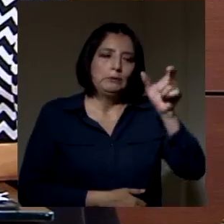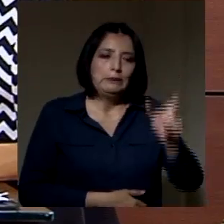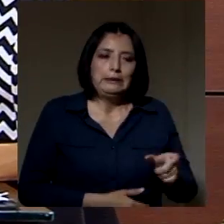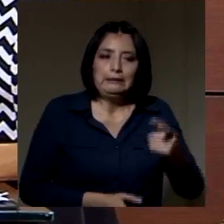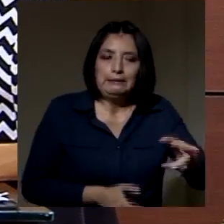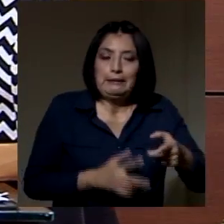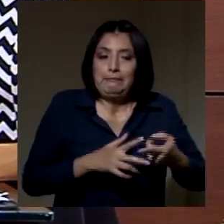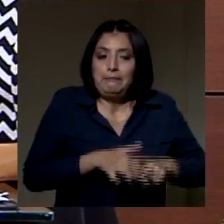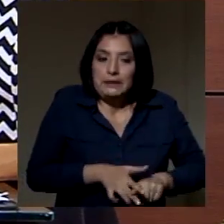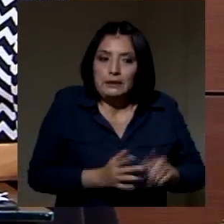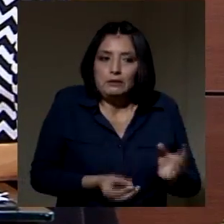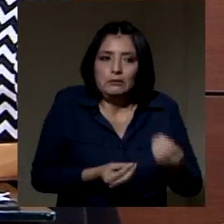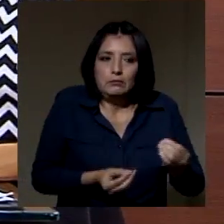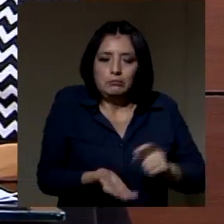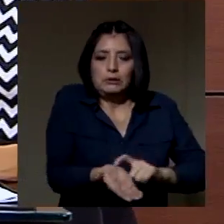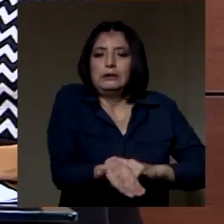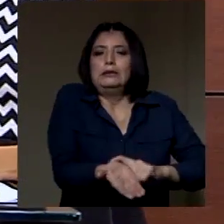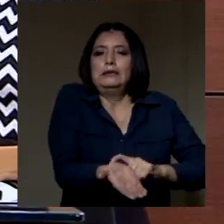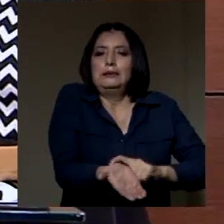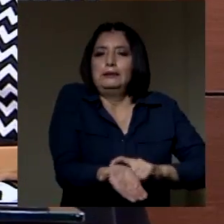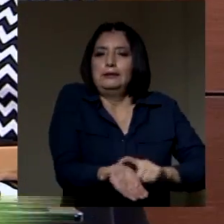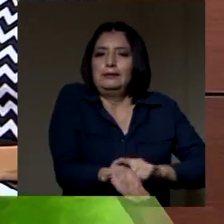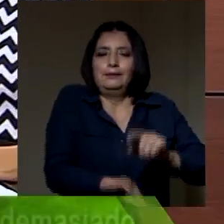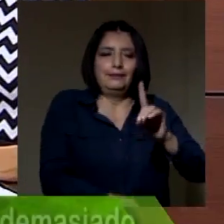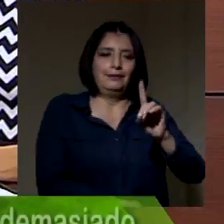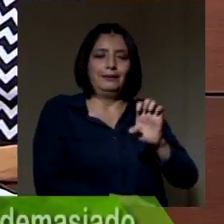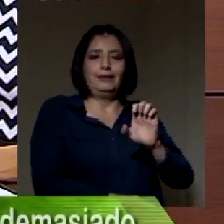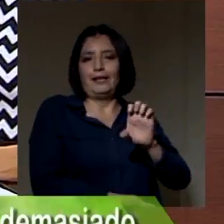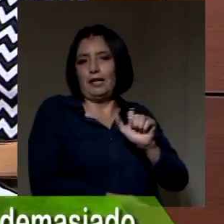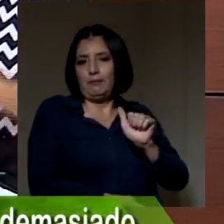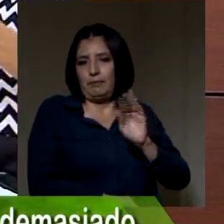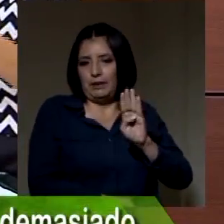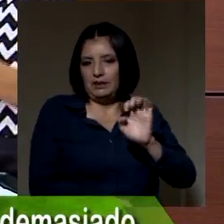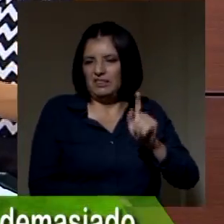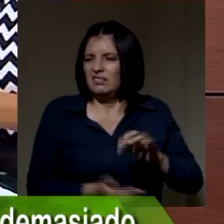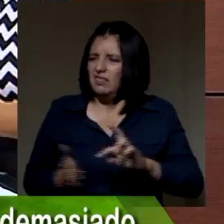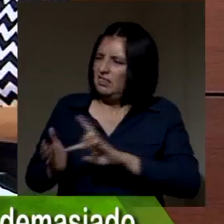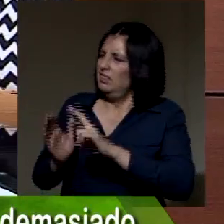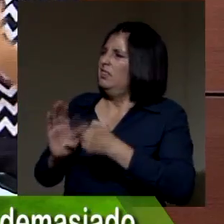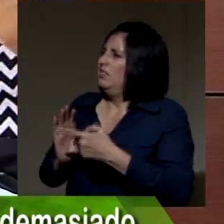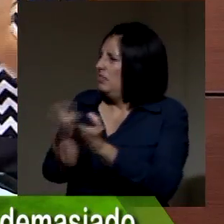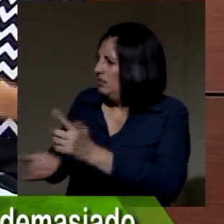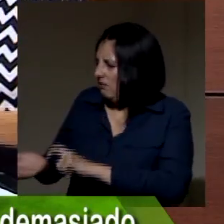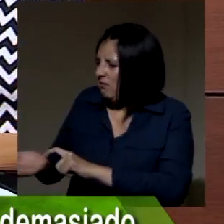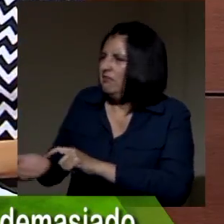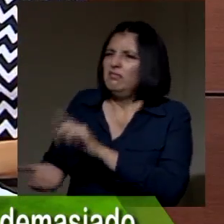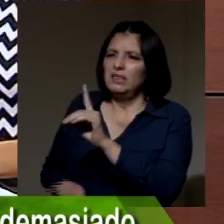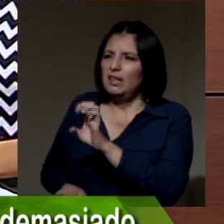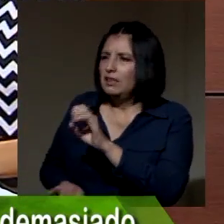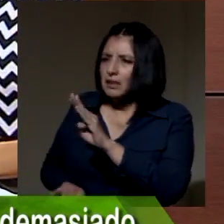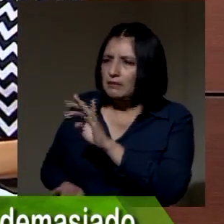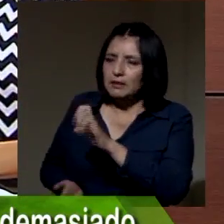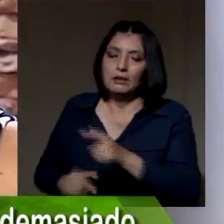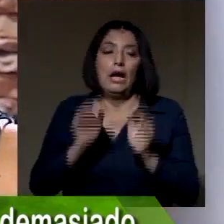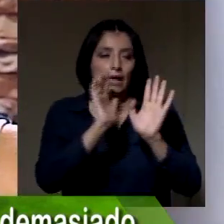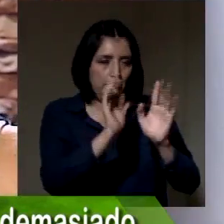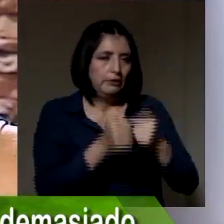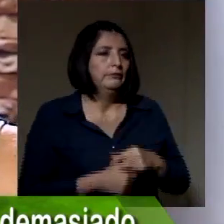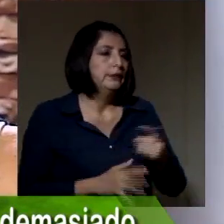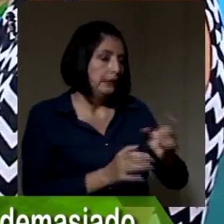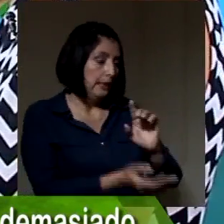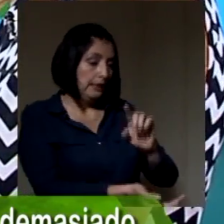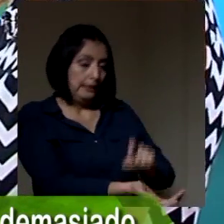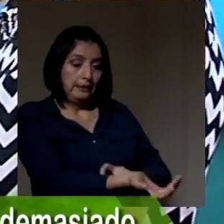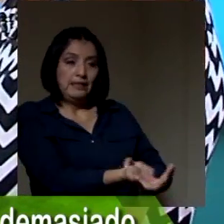Estaba debutando con un cuadro de diabetes. Entonces, no se olvide, señora, mira. ¿Qué es la diabetes, doctor? ¿Por qué no le contamos? La así es, cómo no. La